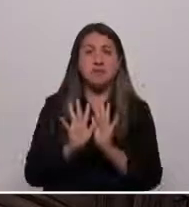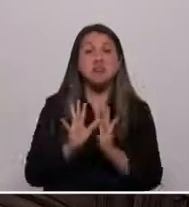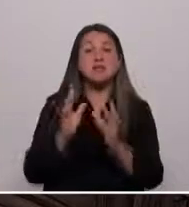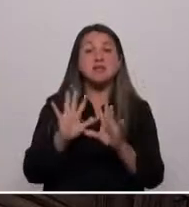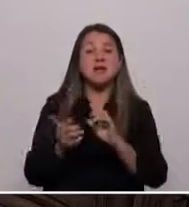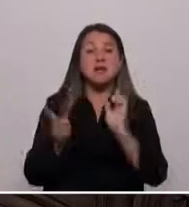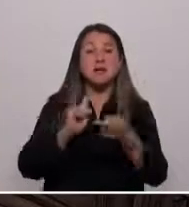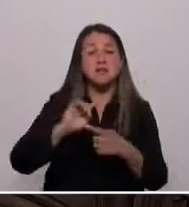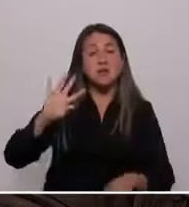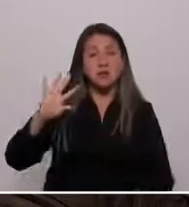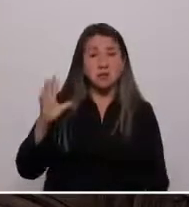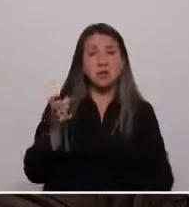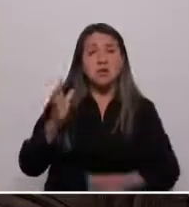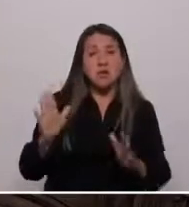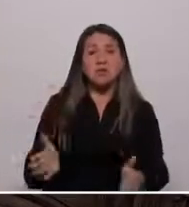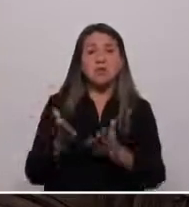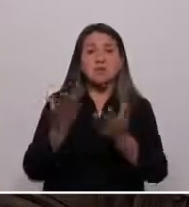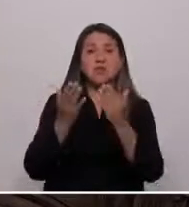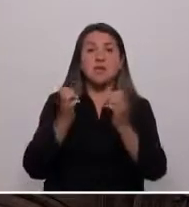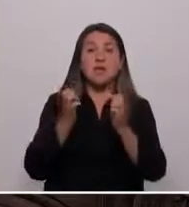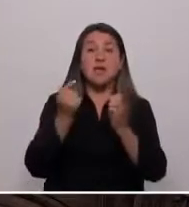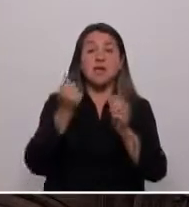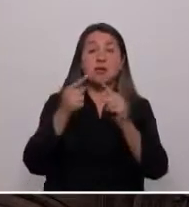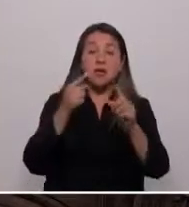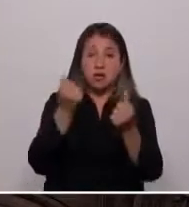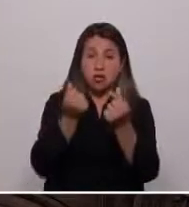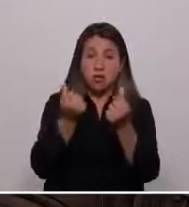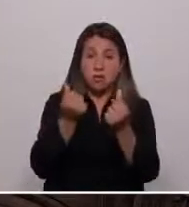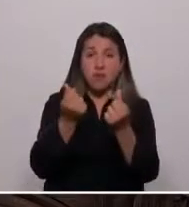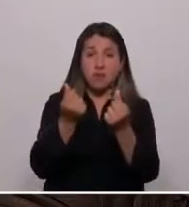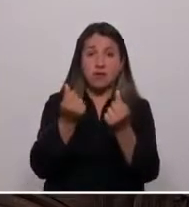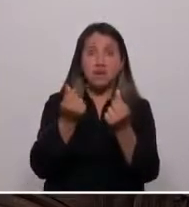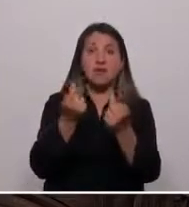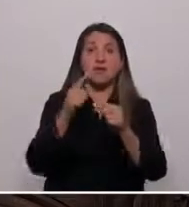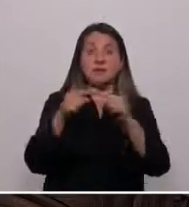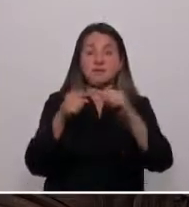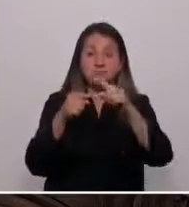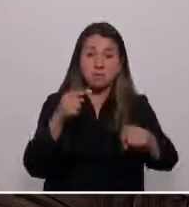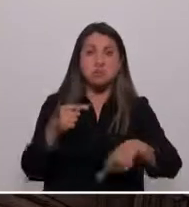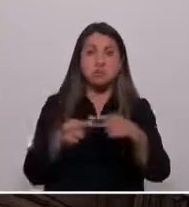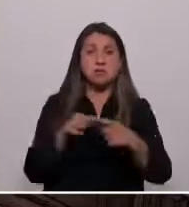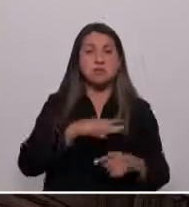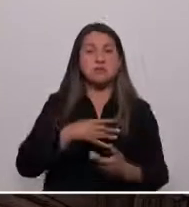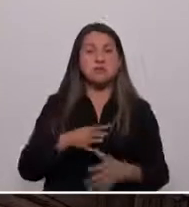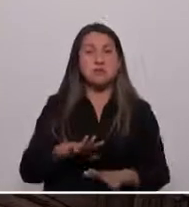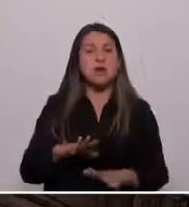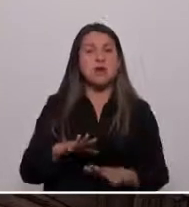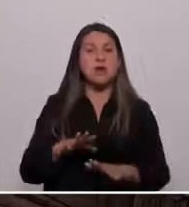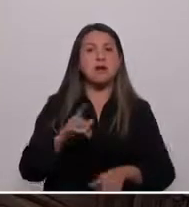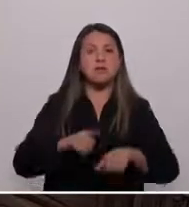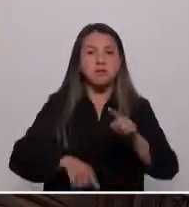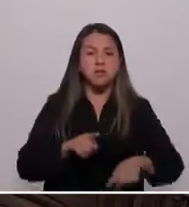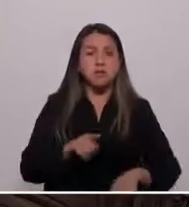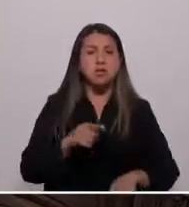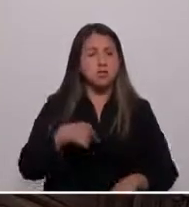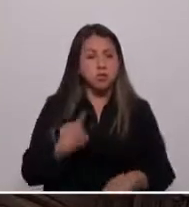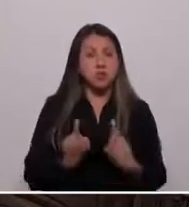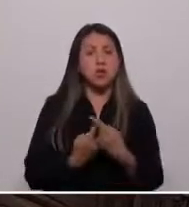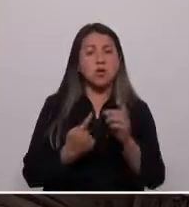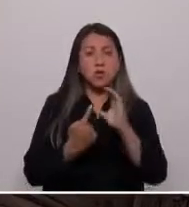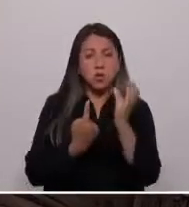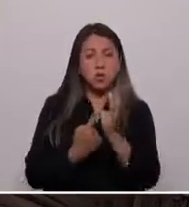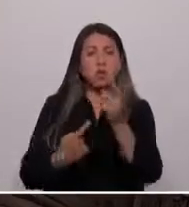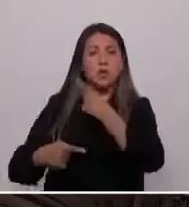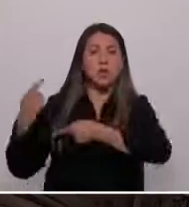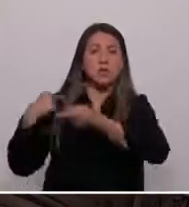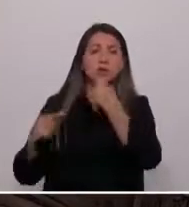y la promoción de la economía circular son un objetivo país. Chile es mucho más que un territorio y sus habitantes. Nuestra cultura, nuestra historia, nuestras tradiciones,